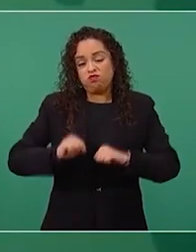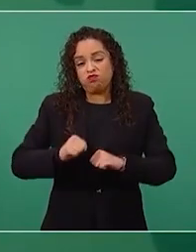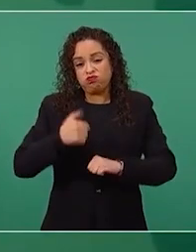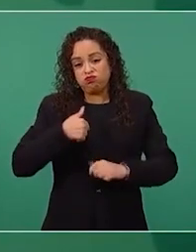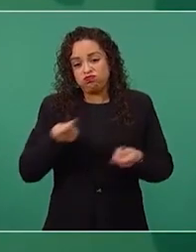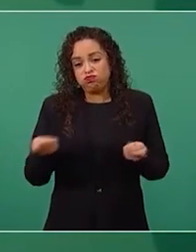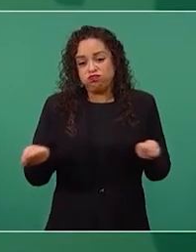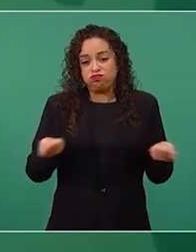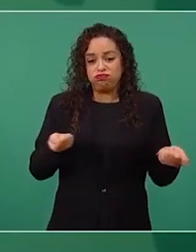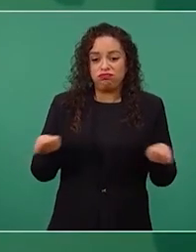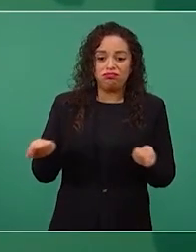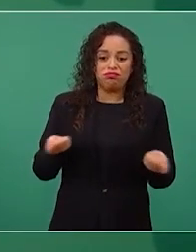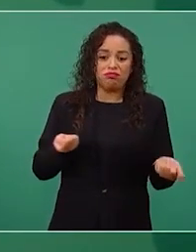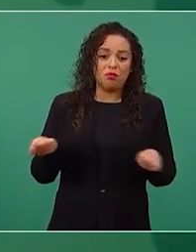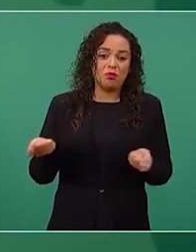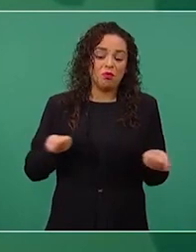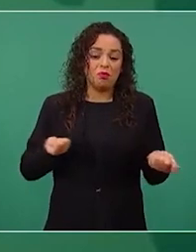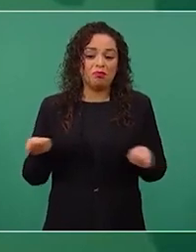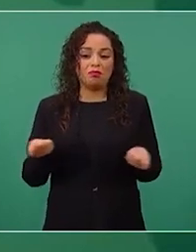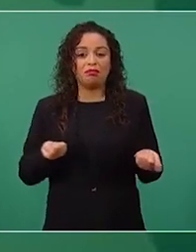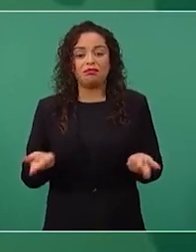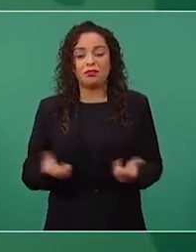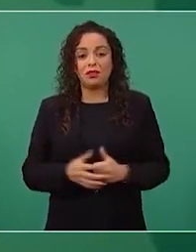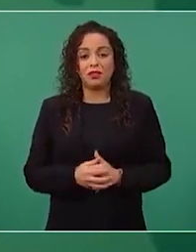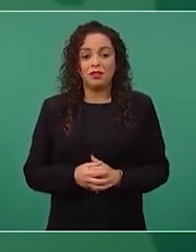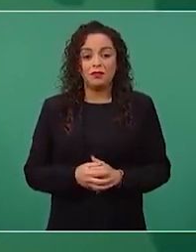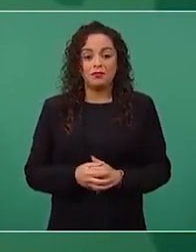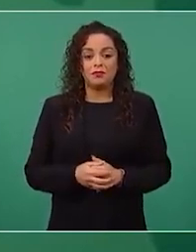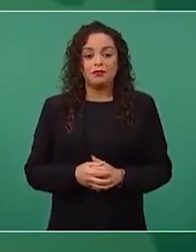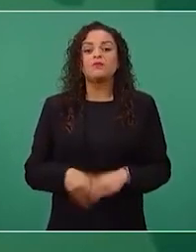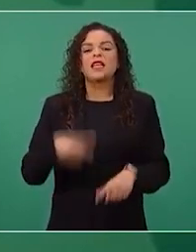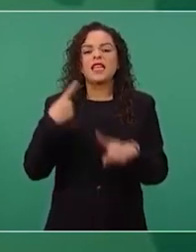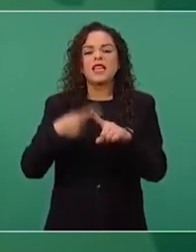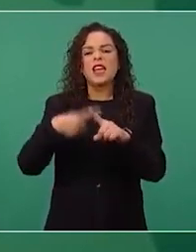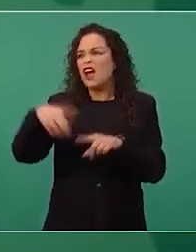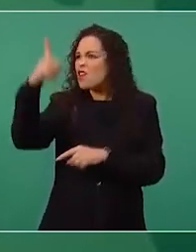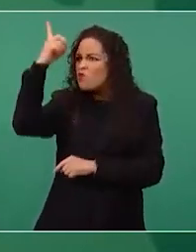y quién es el dueño del poder